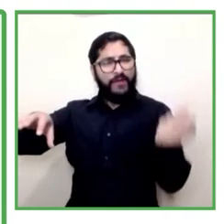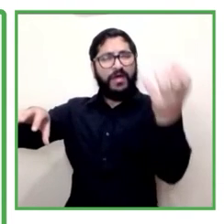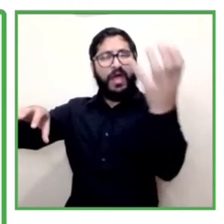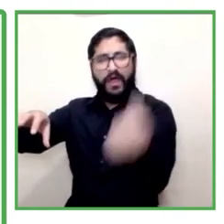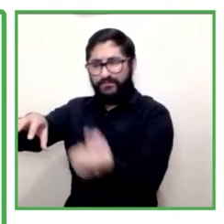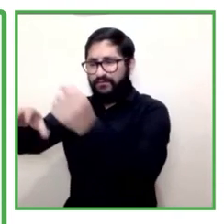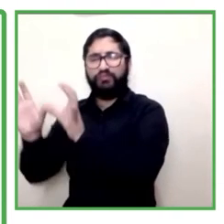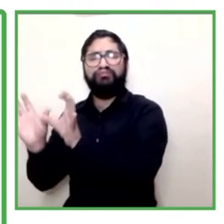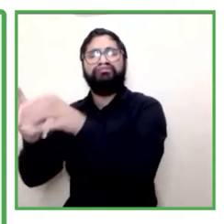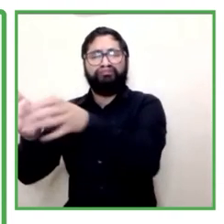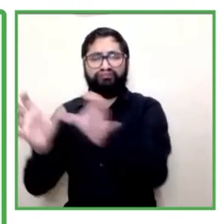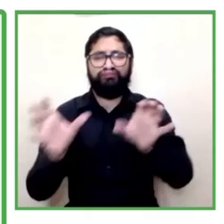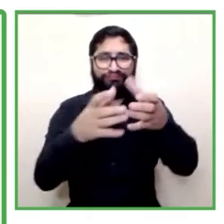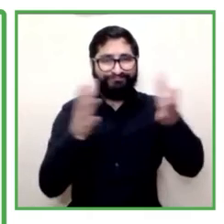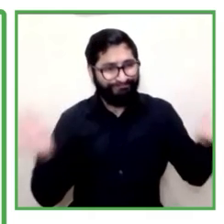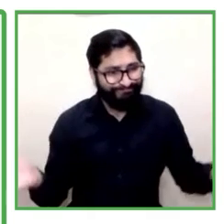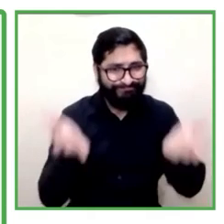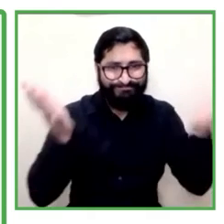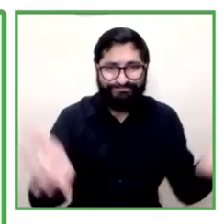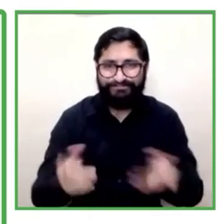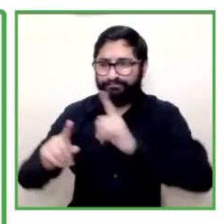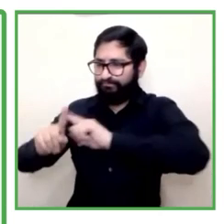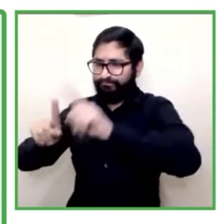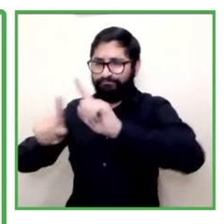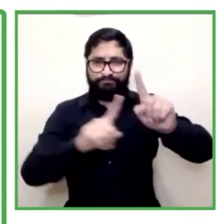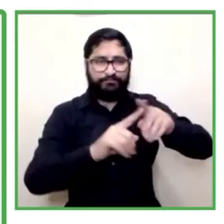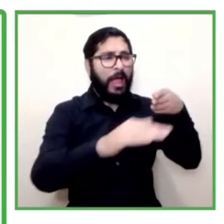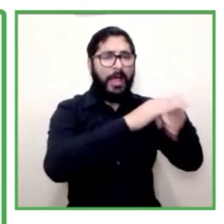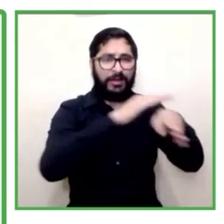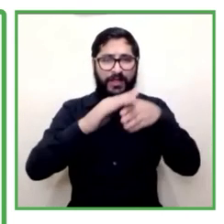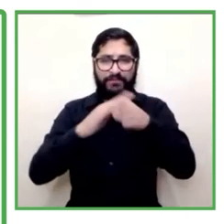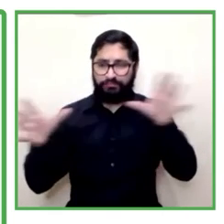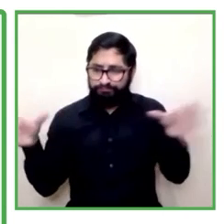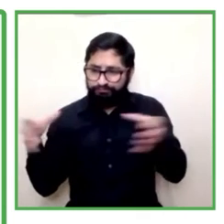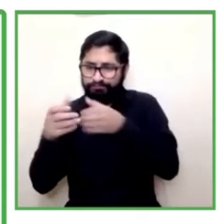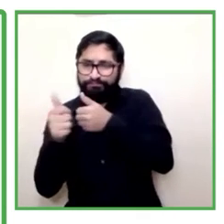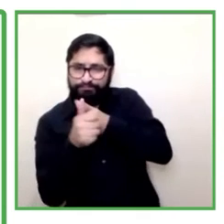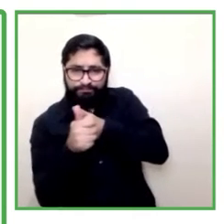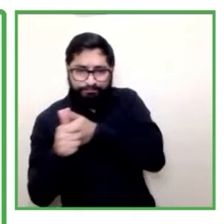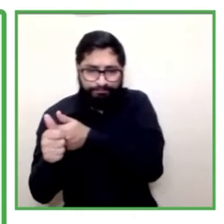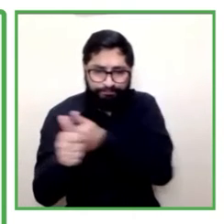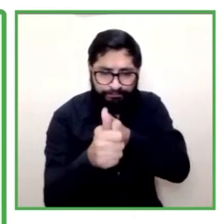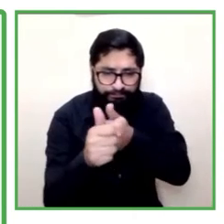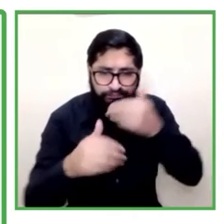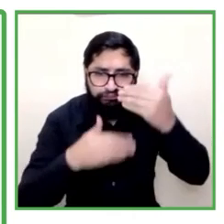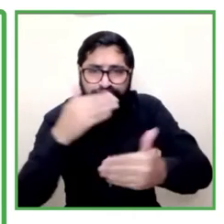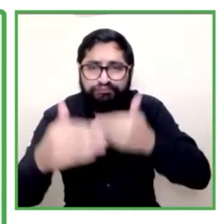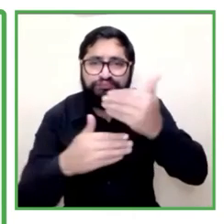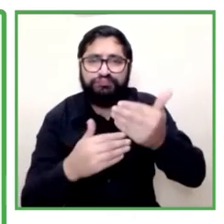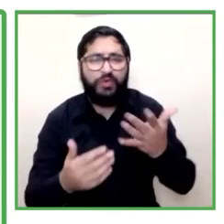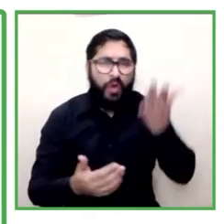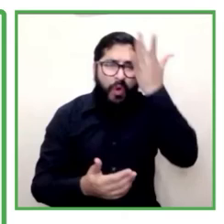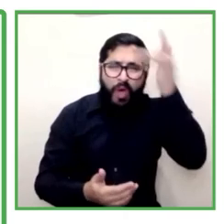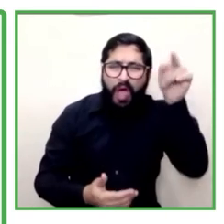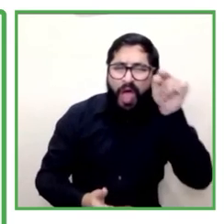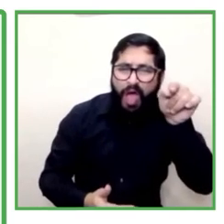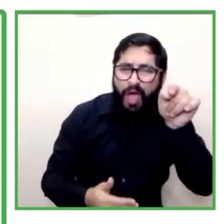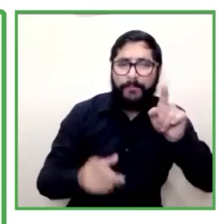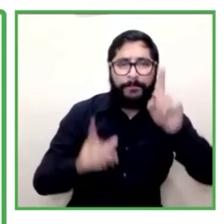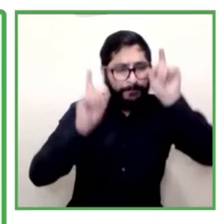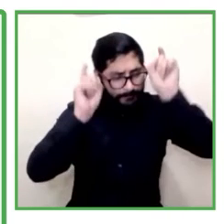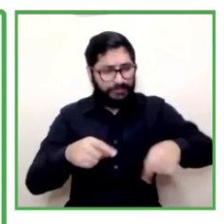accesibilidad orienten expliquen porque este es un proceso de acompañamiento constante y de aprendizaje diario